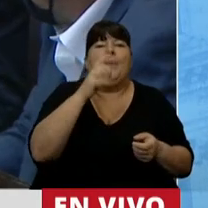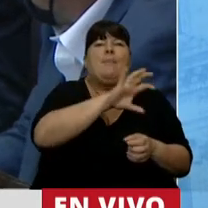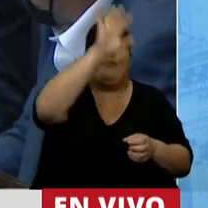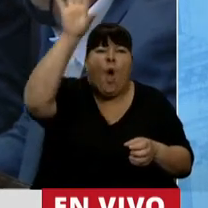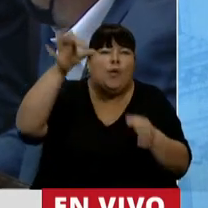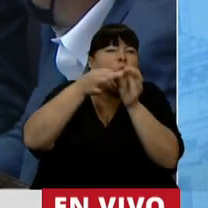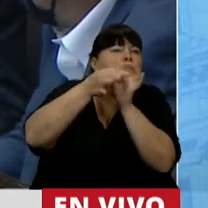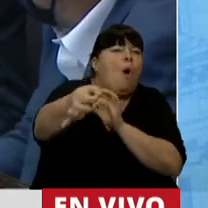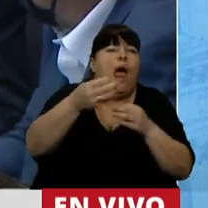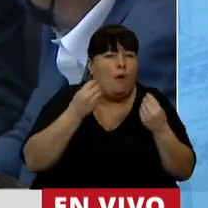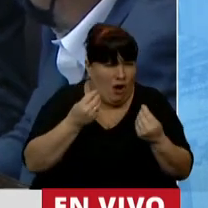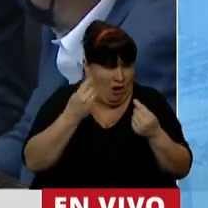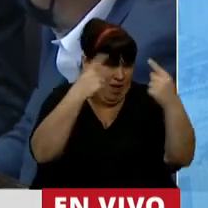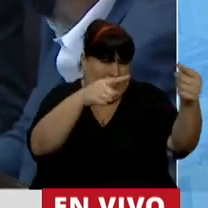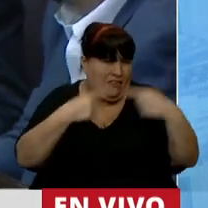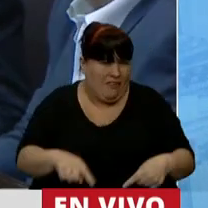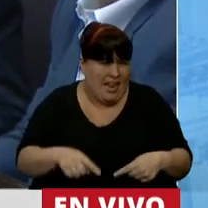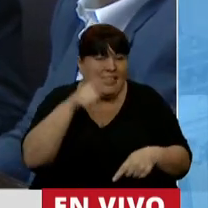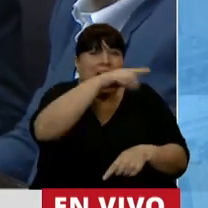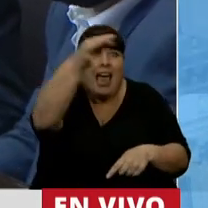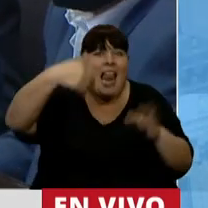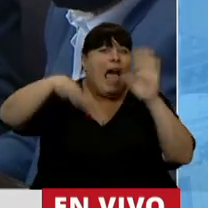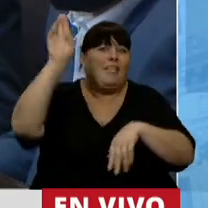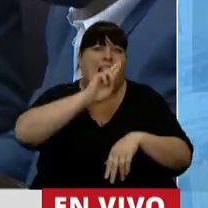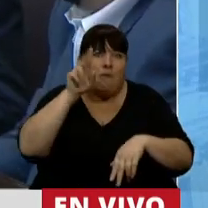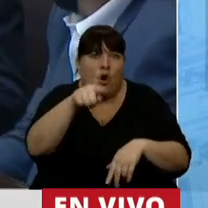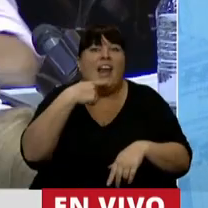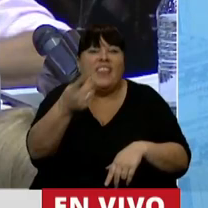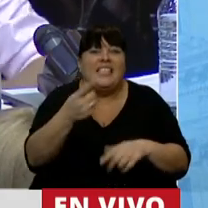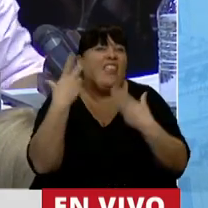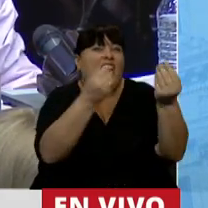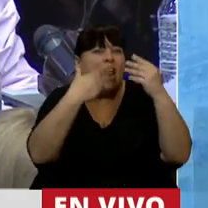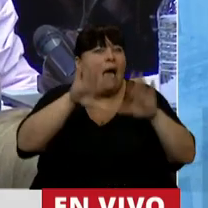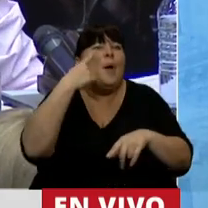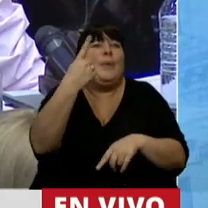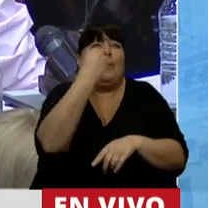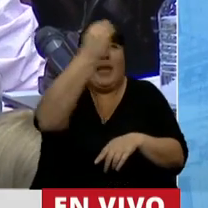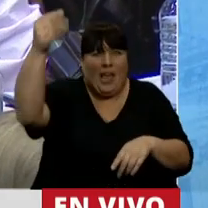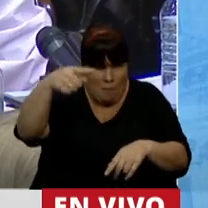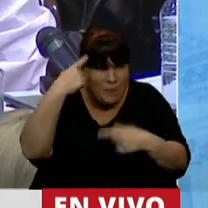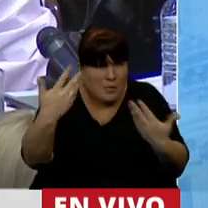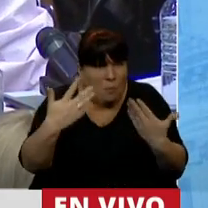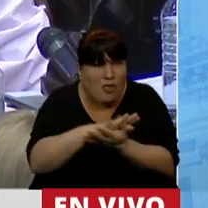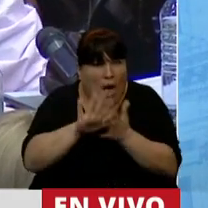de la Argentina profunda, donde viven la mayoría de las mujeres que ustedes dicen defender? ¿Realmente creen?